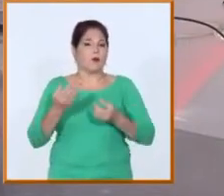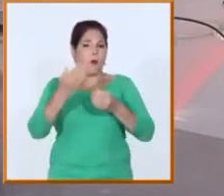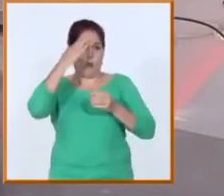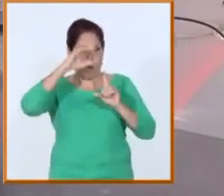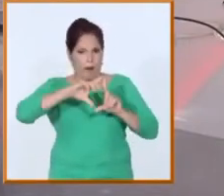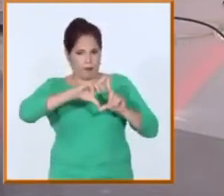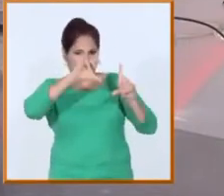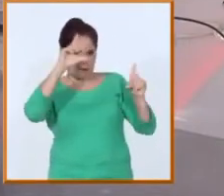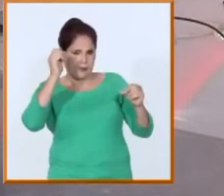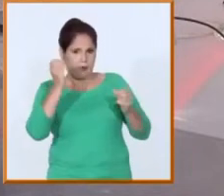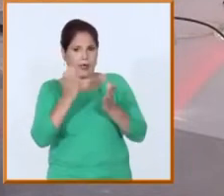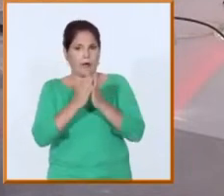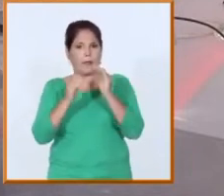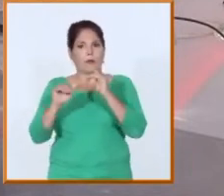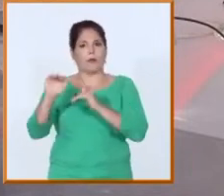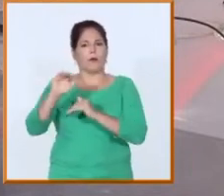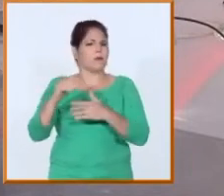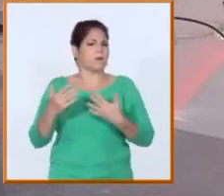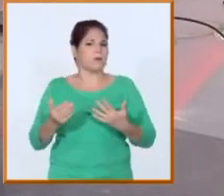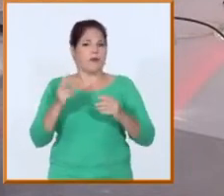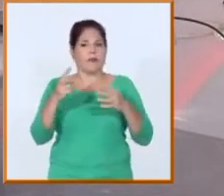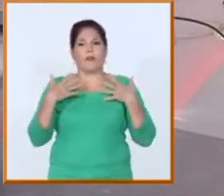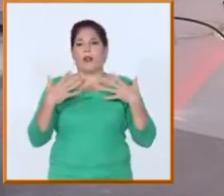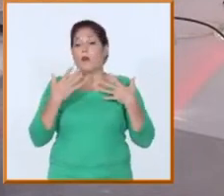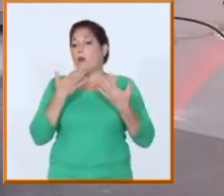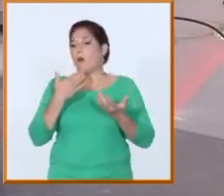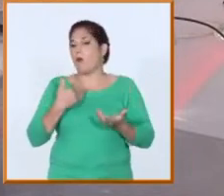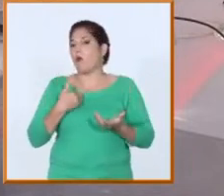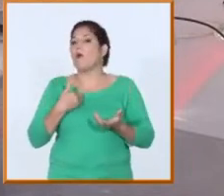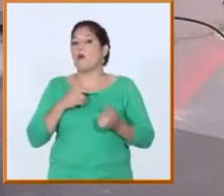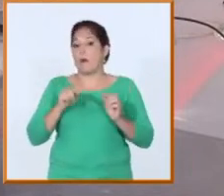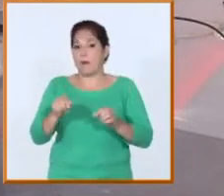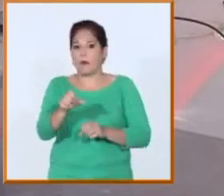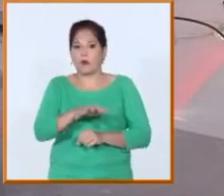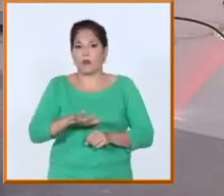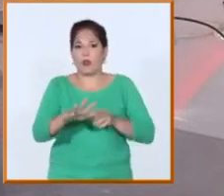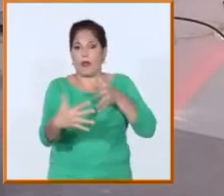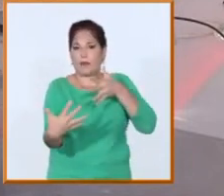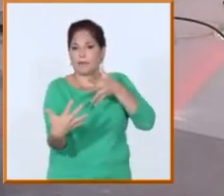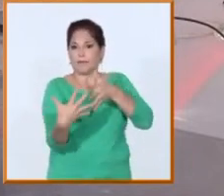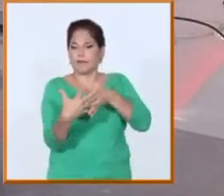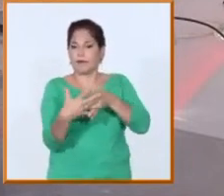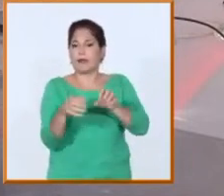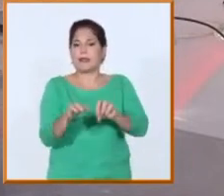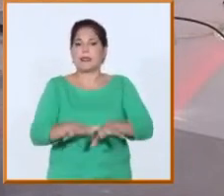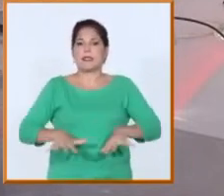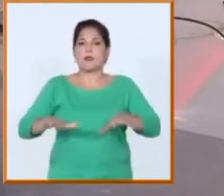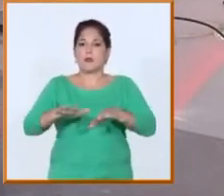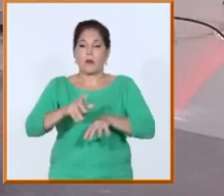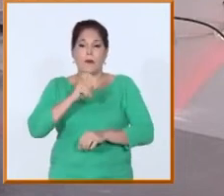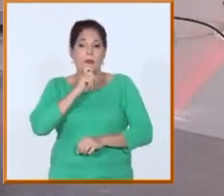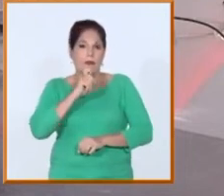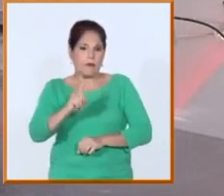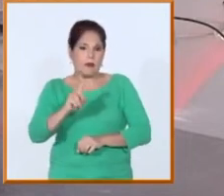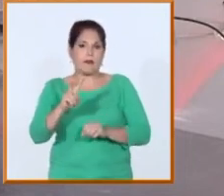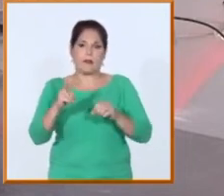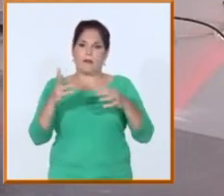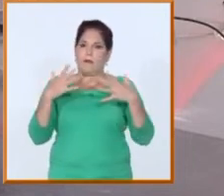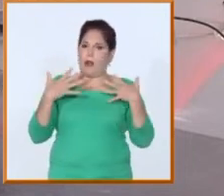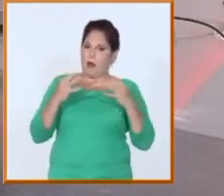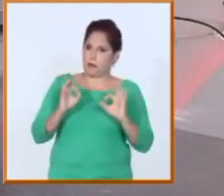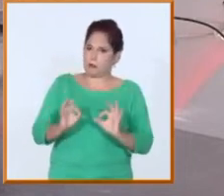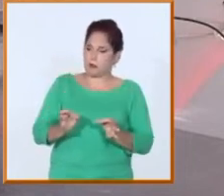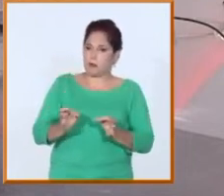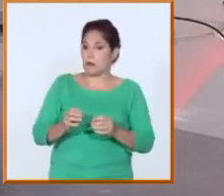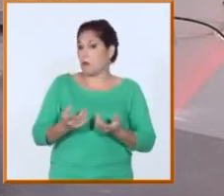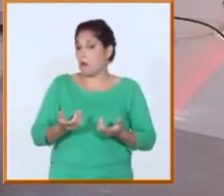superior durante el verano? ¿cómo la universidad sigue conectada con la sociedad aún en medio de las vacaciones? ¿y cómo sirvió